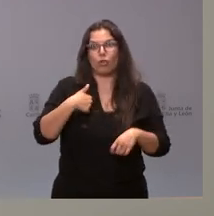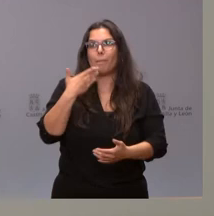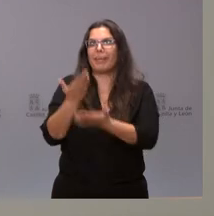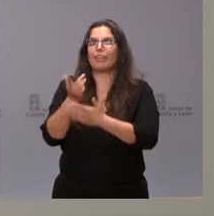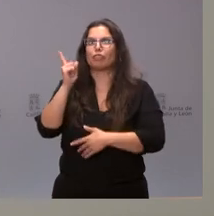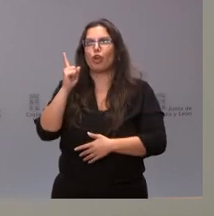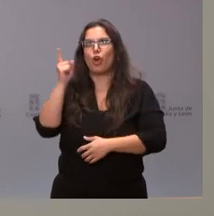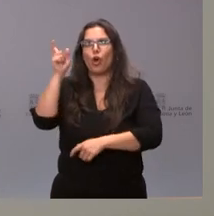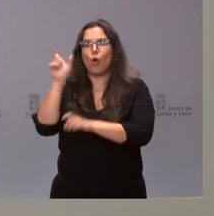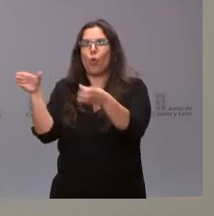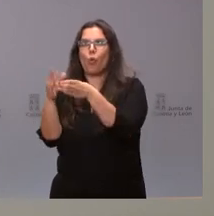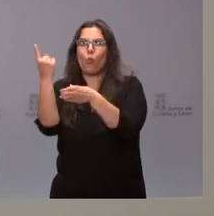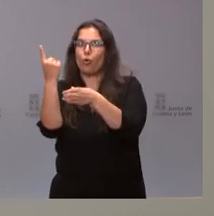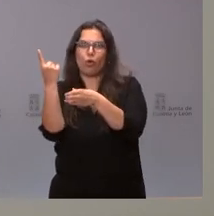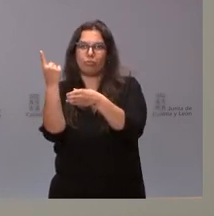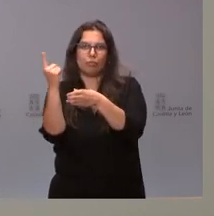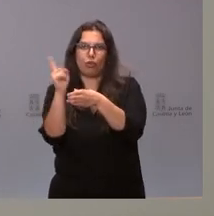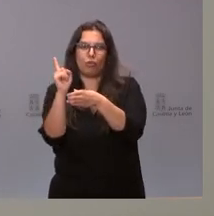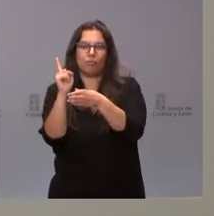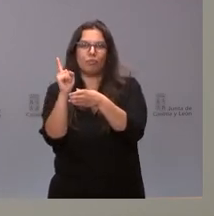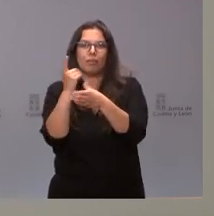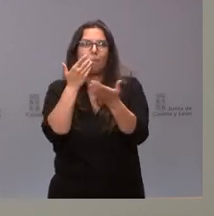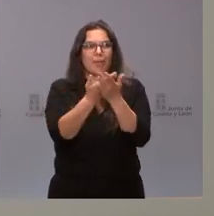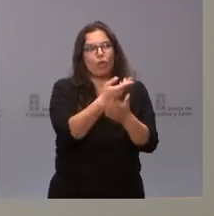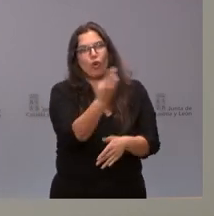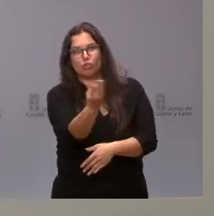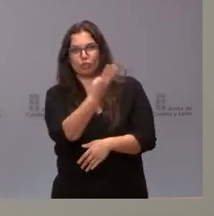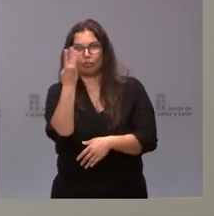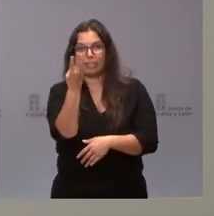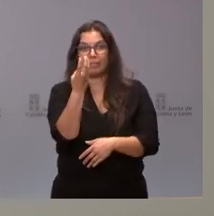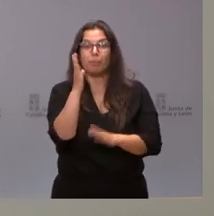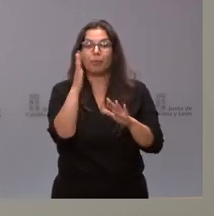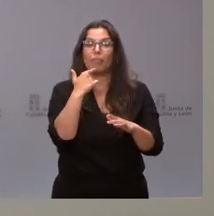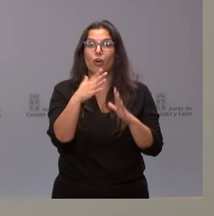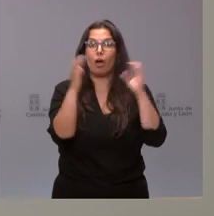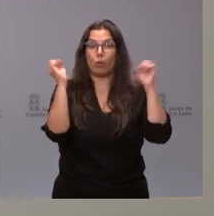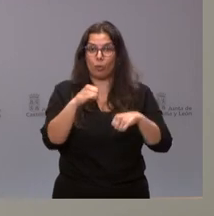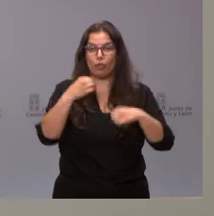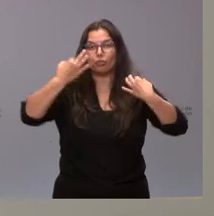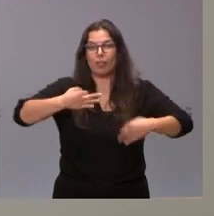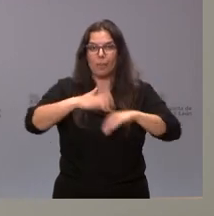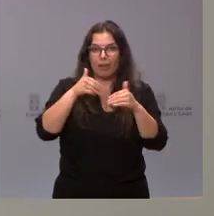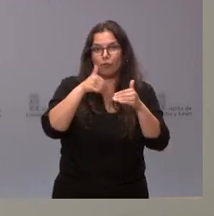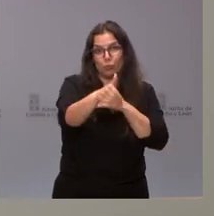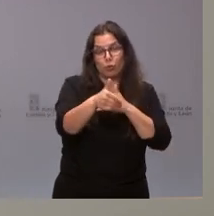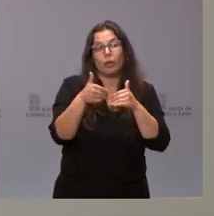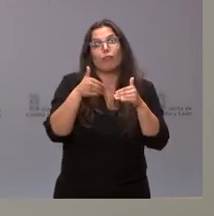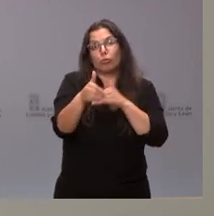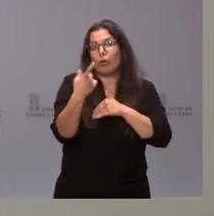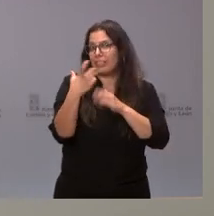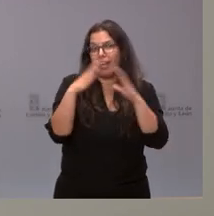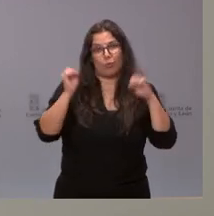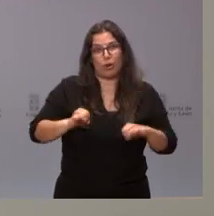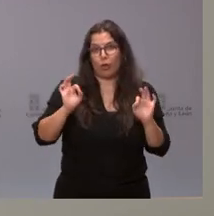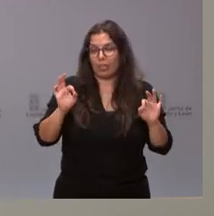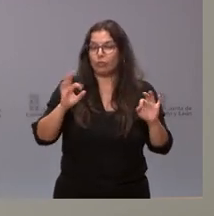solo a una de las partes. Sí digo que el acuerdo es lo que garantizaría el futuro y el futuro pasa por ese acuerdo y por tanto desde aquí